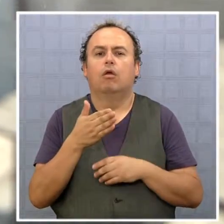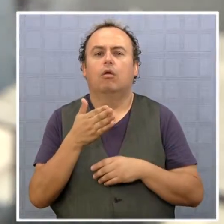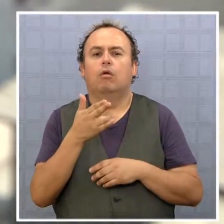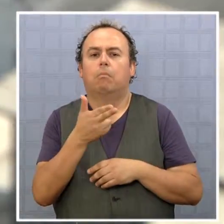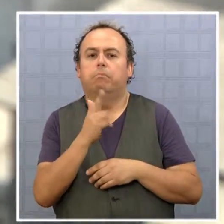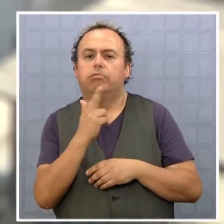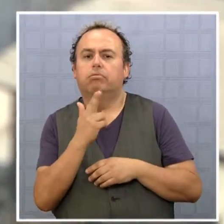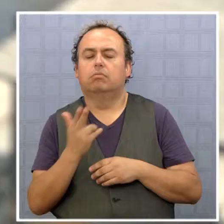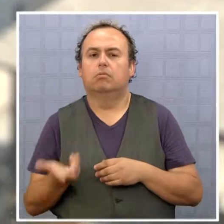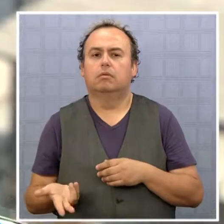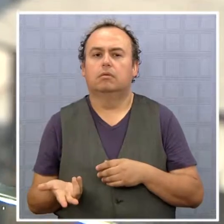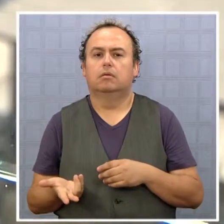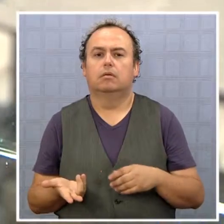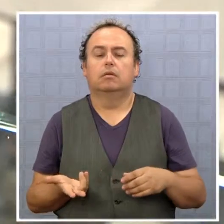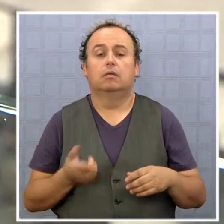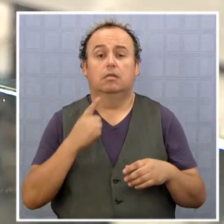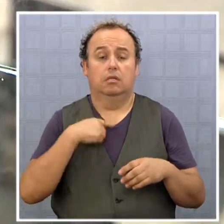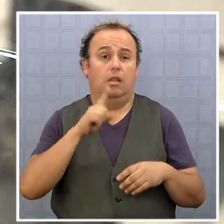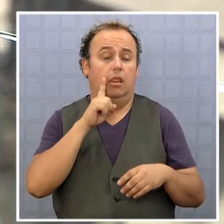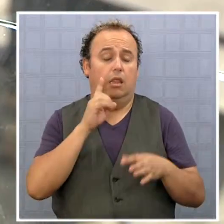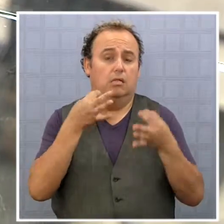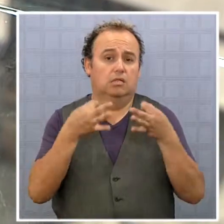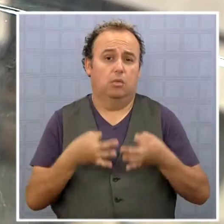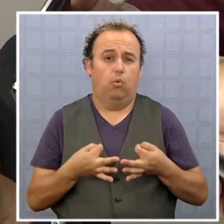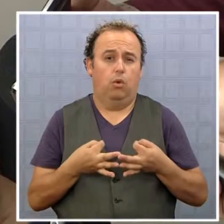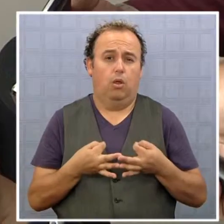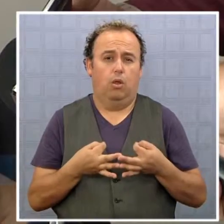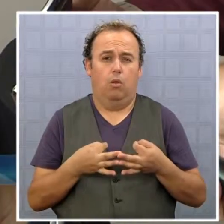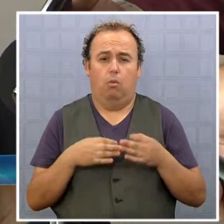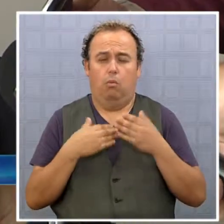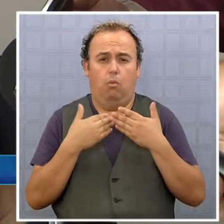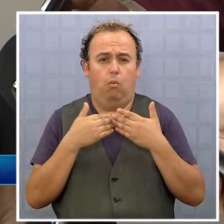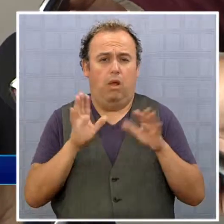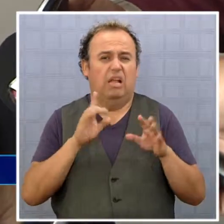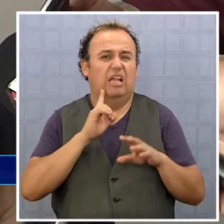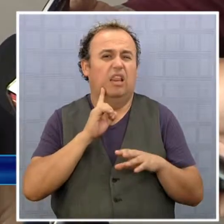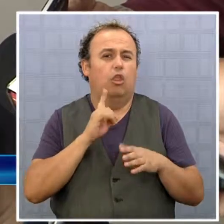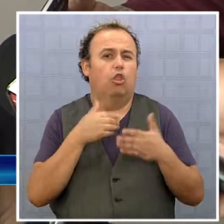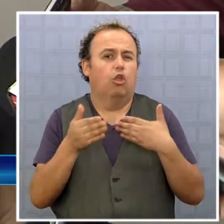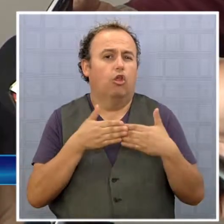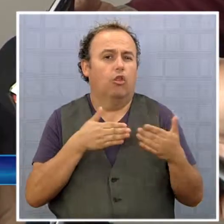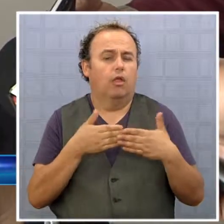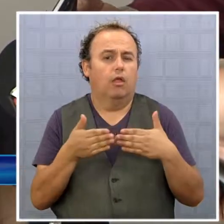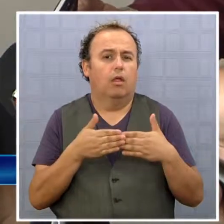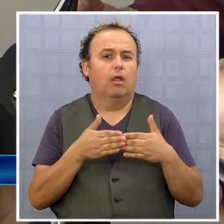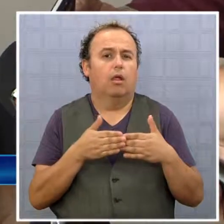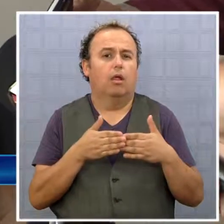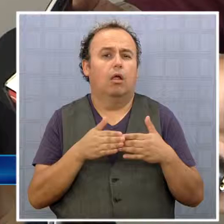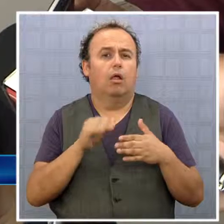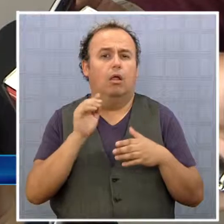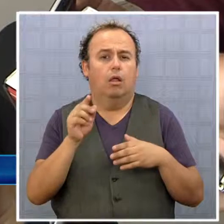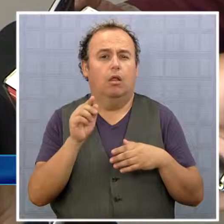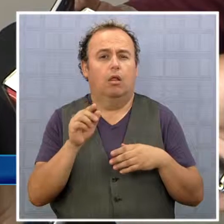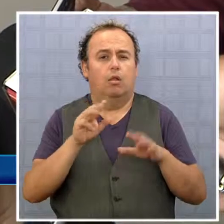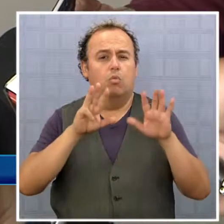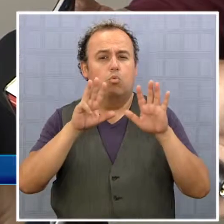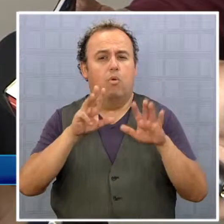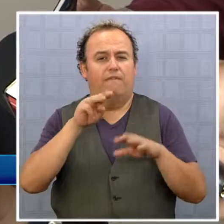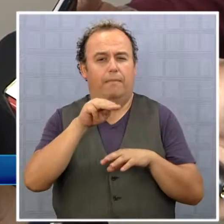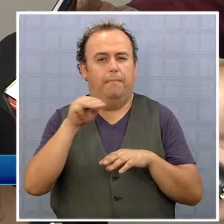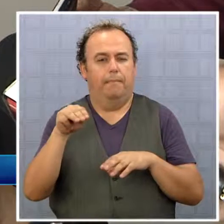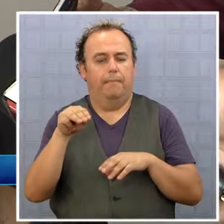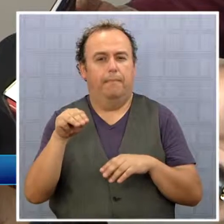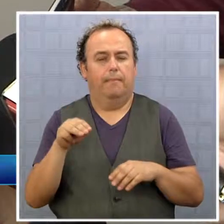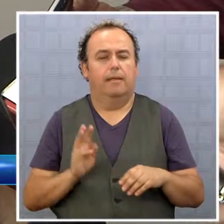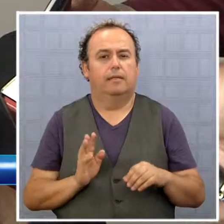naturaleza del proyectil. Tenemos seguridad de que cualquiera sea esa naturaleza, el proyectil, se trata de un proyectil 9